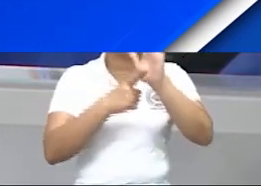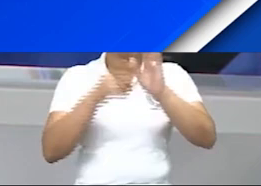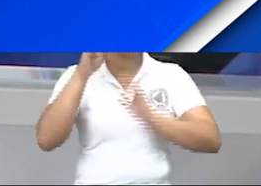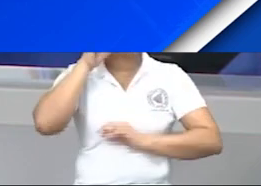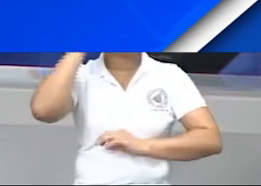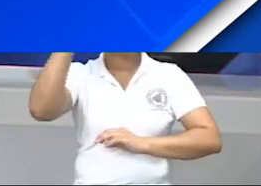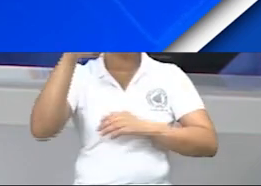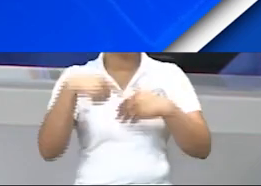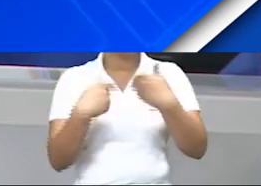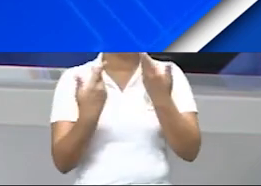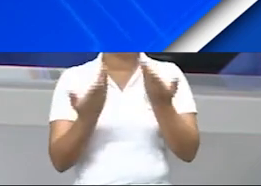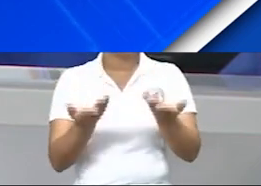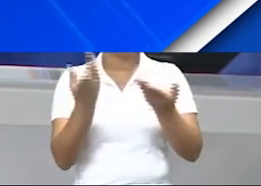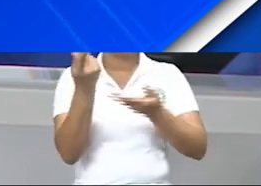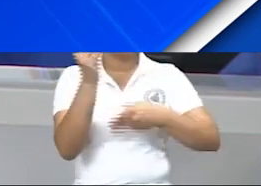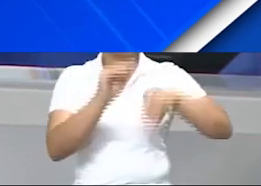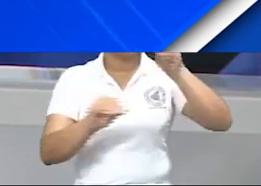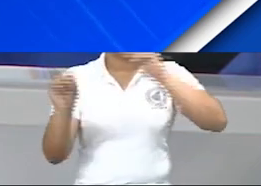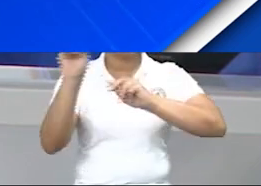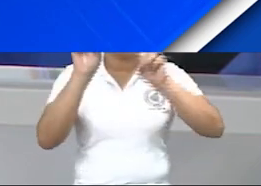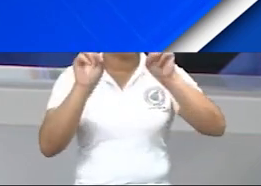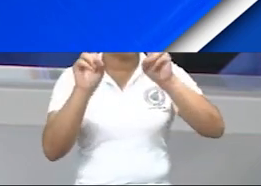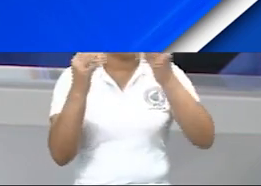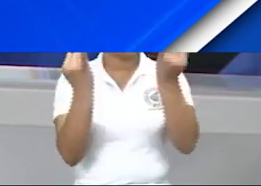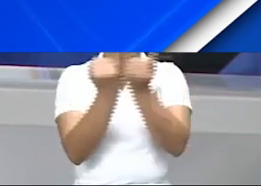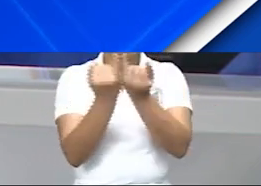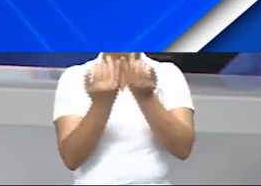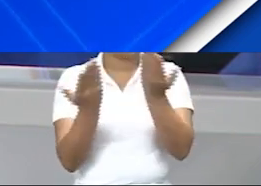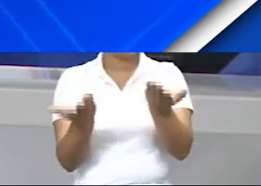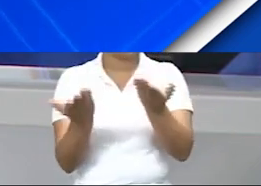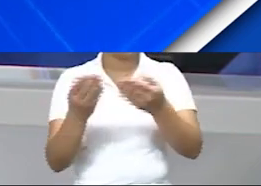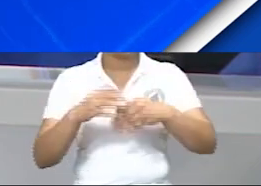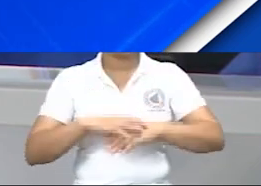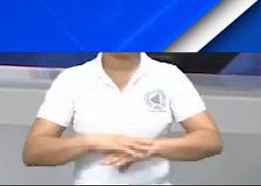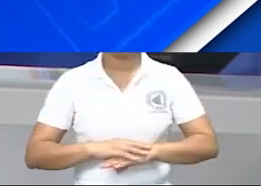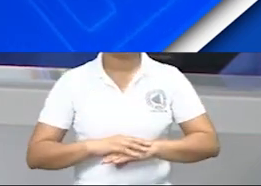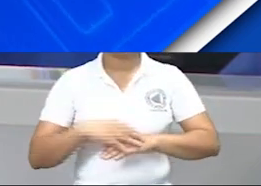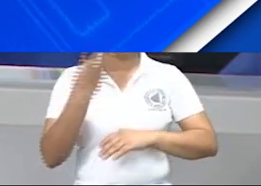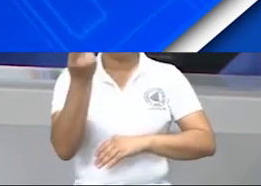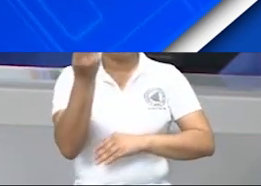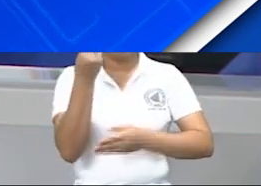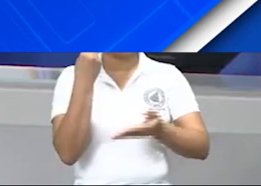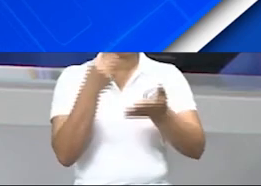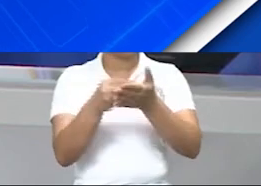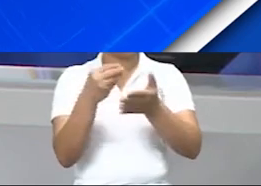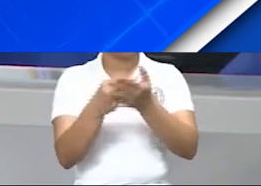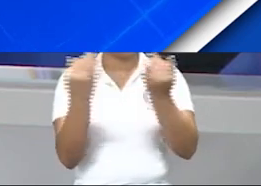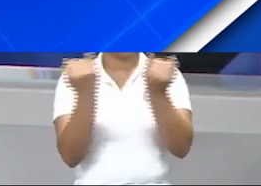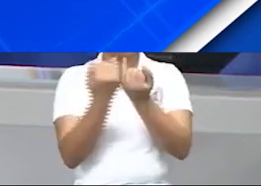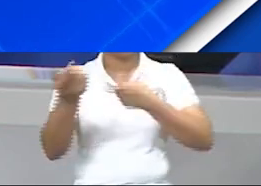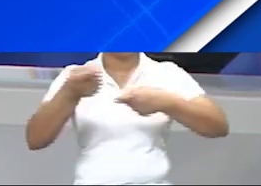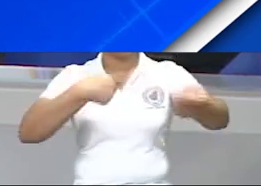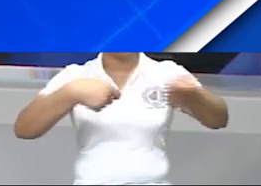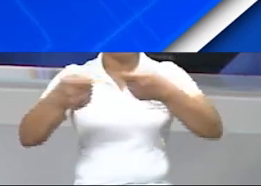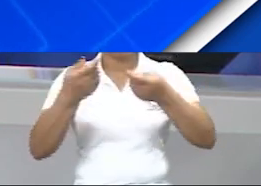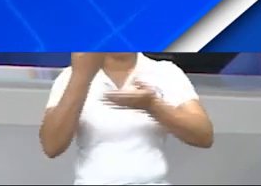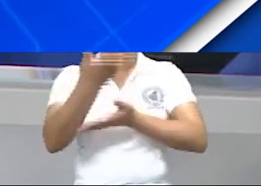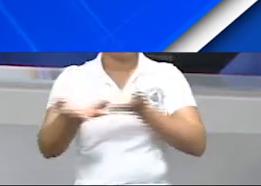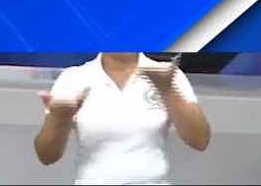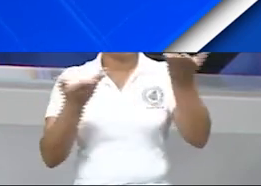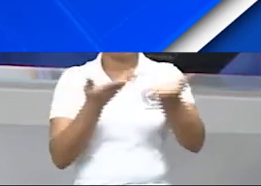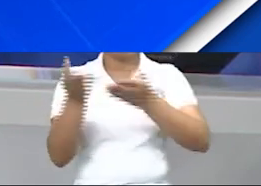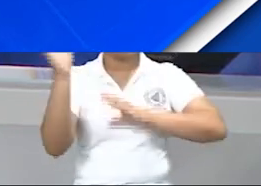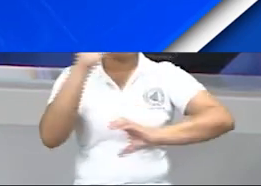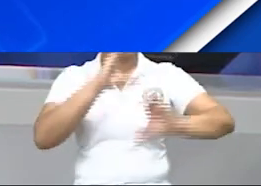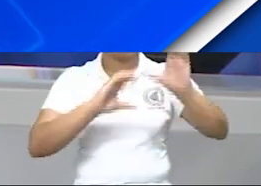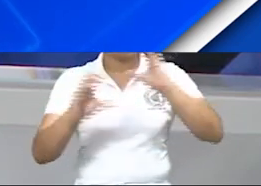el campo económico, en el campo comercial y en el intercambio científico